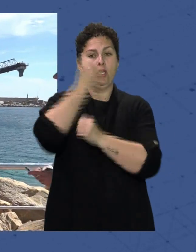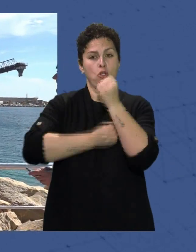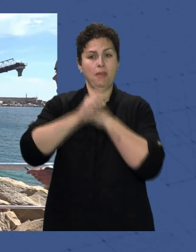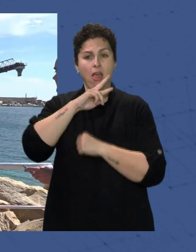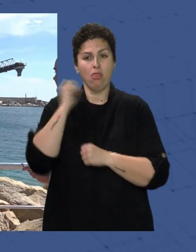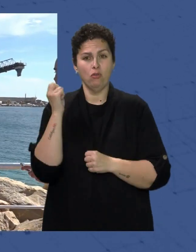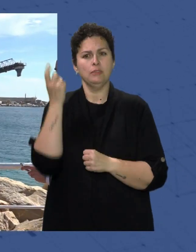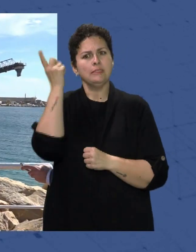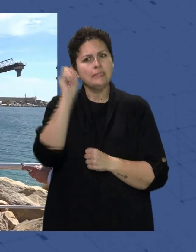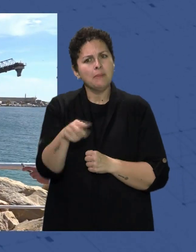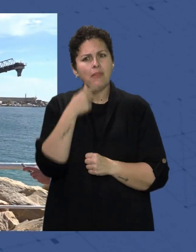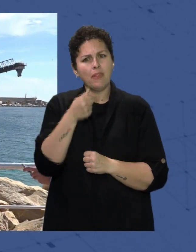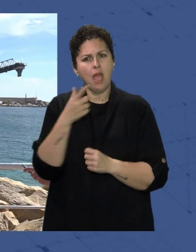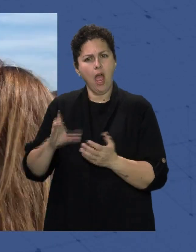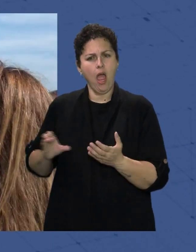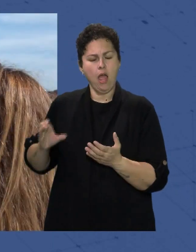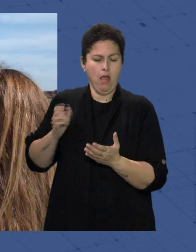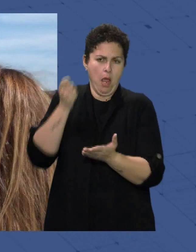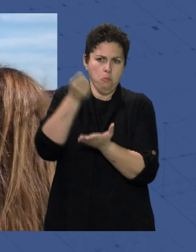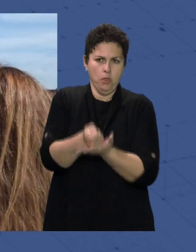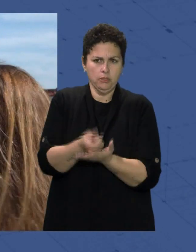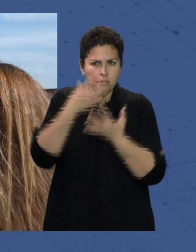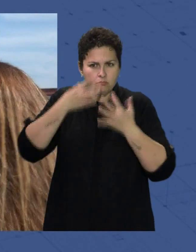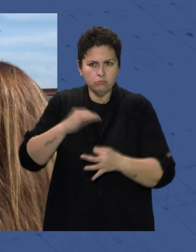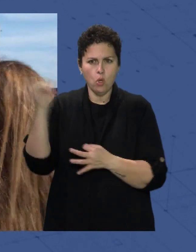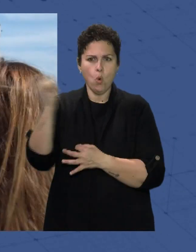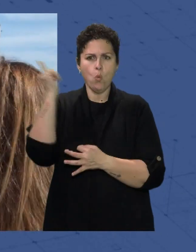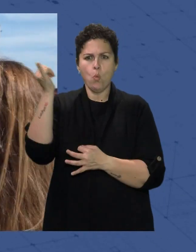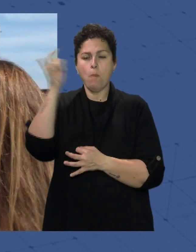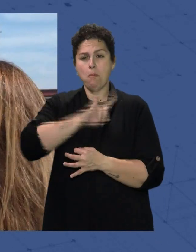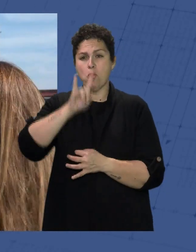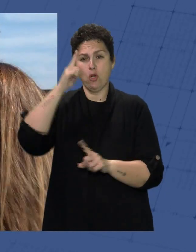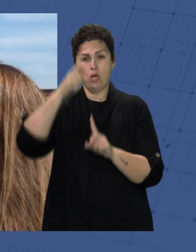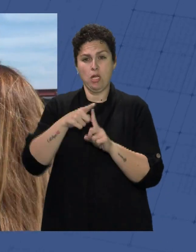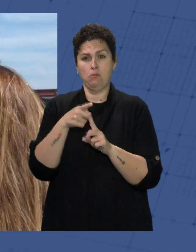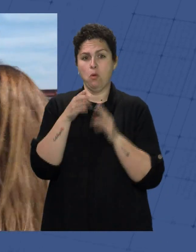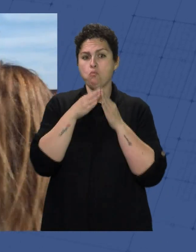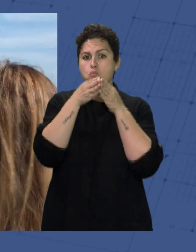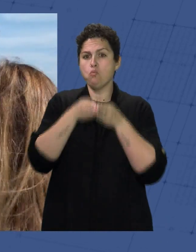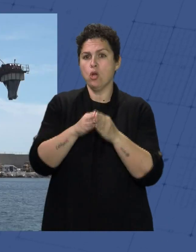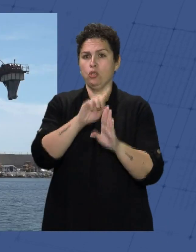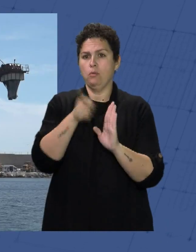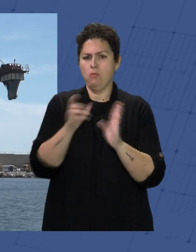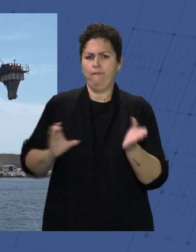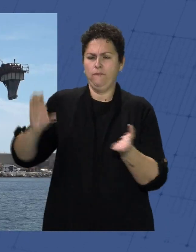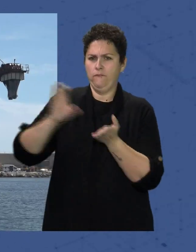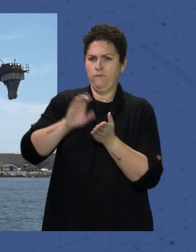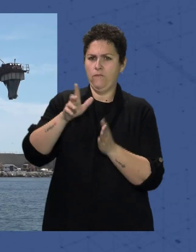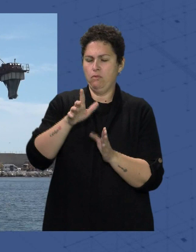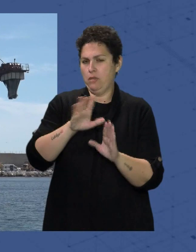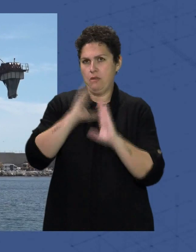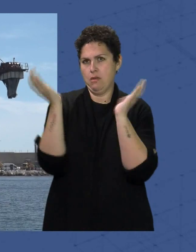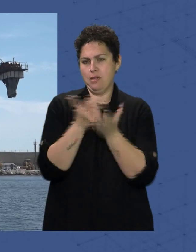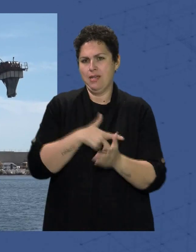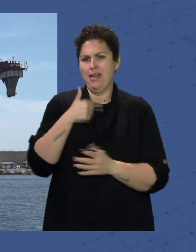Recalcaba la apuesta Decidida De Jomo Moreno Por las instalaciones portuarias Con una inversión global En la Andalucía De